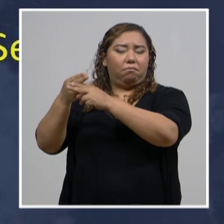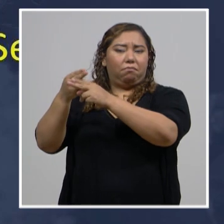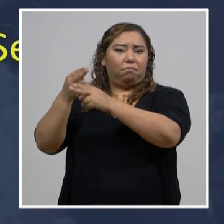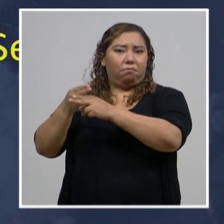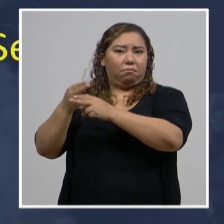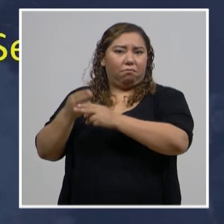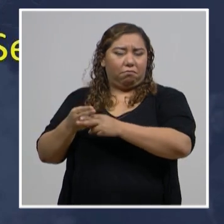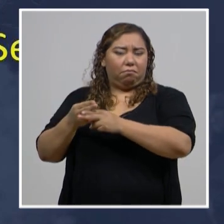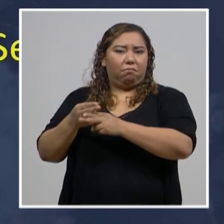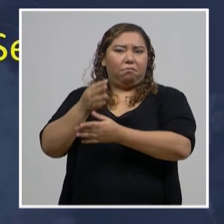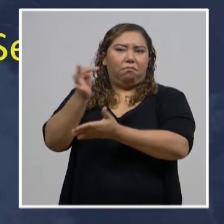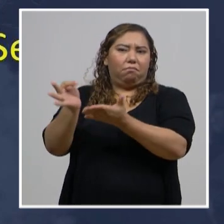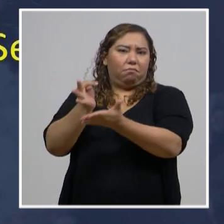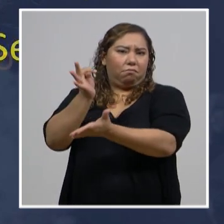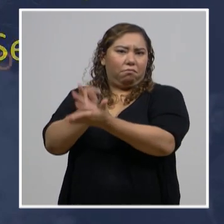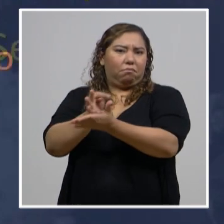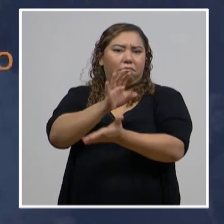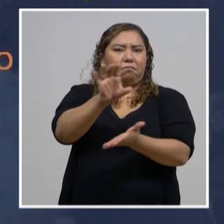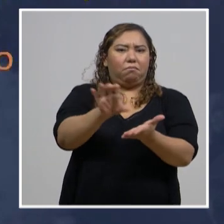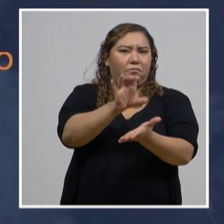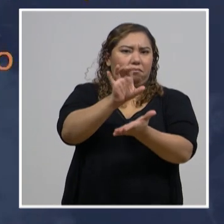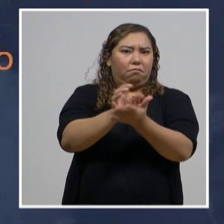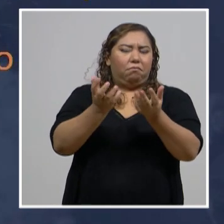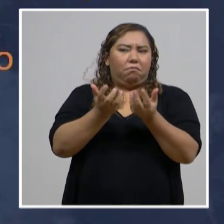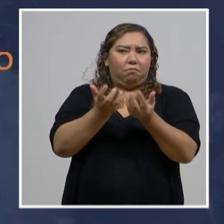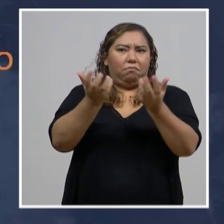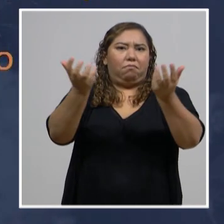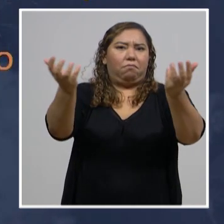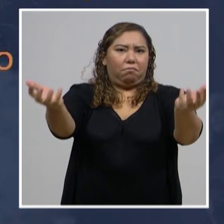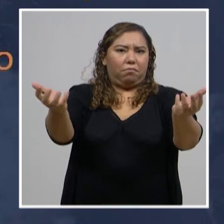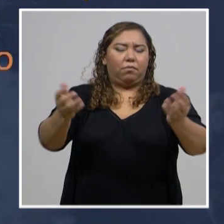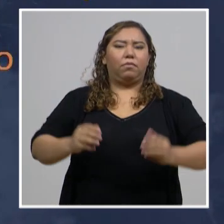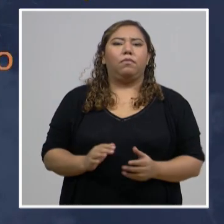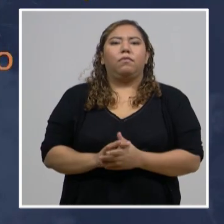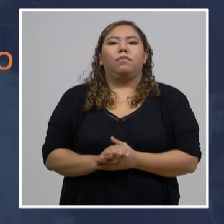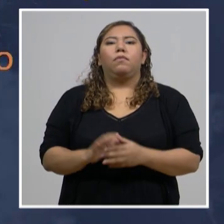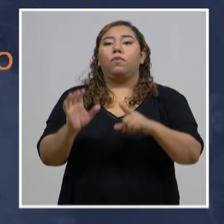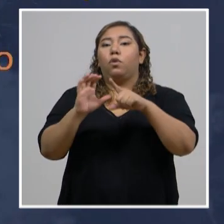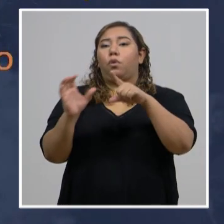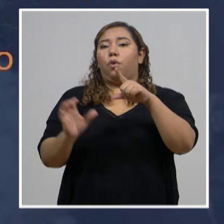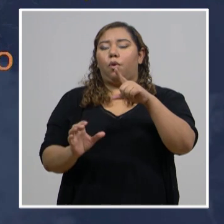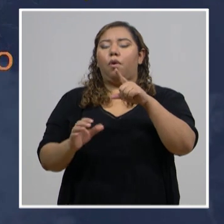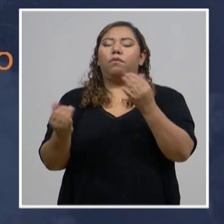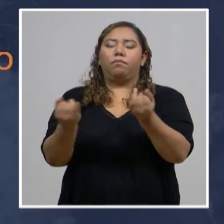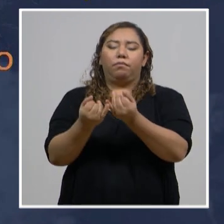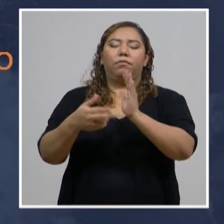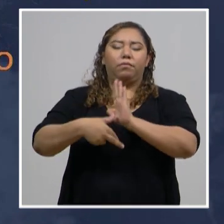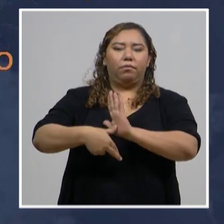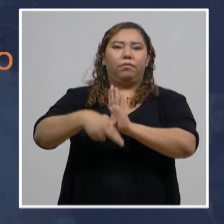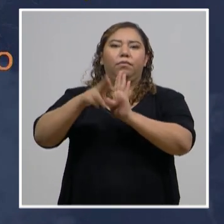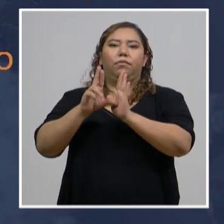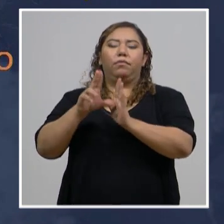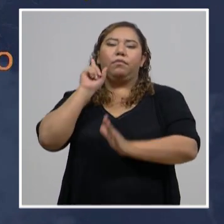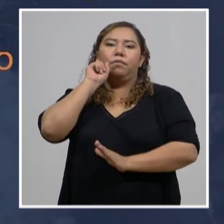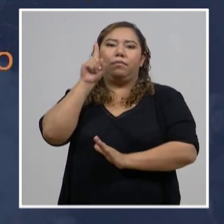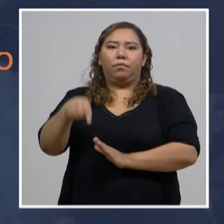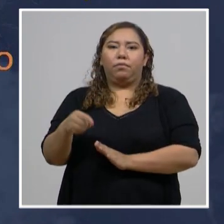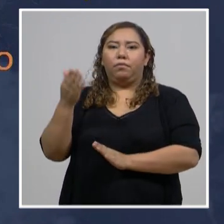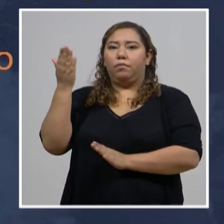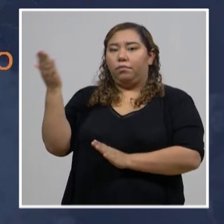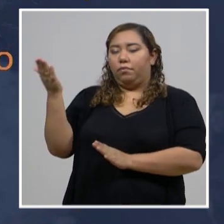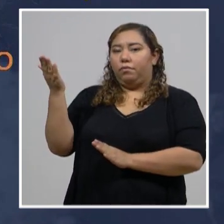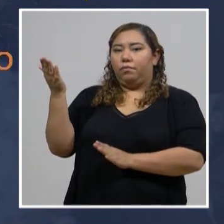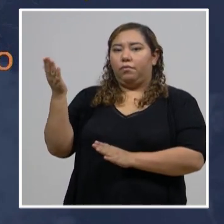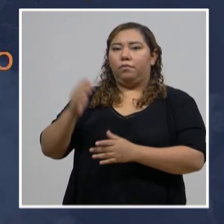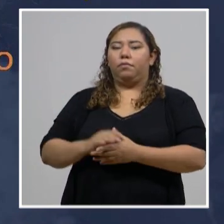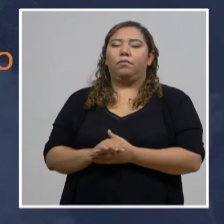y Villanueva Sur, Sector 6. Esto en el Distrito Central. Y en Cortés, mañana 23 de julio, en Potrerío se estarán en El